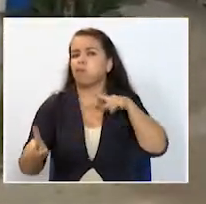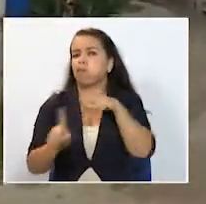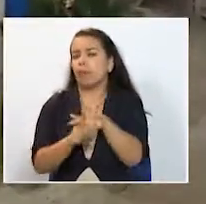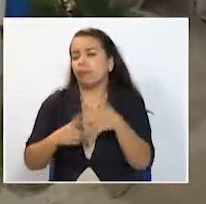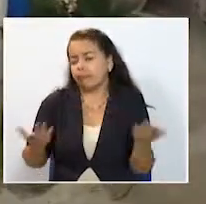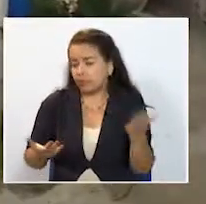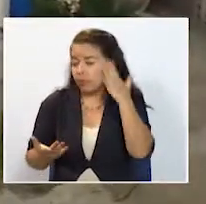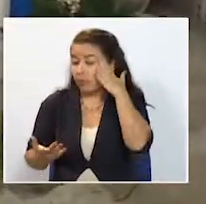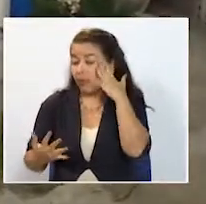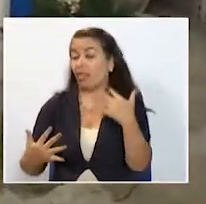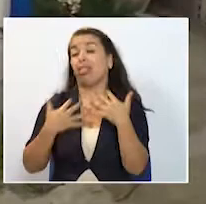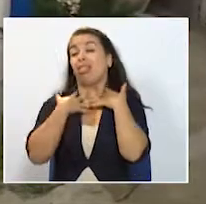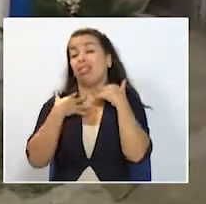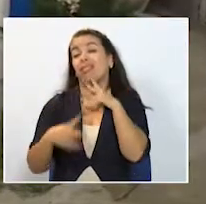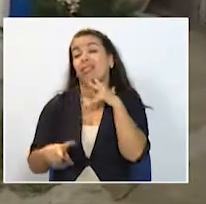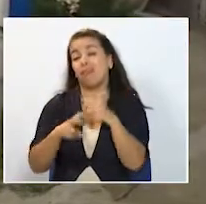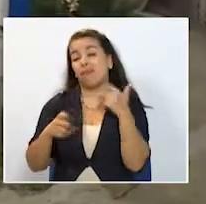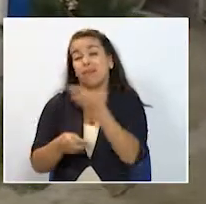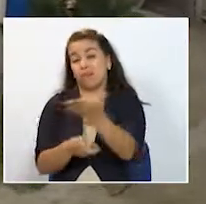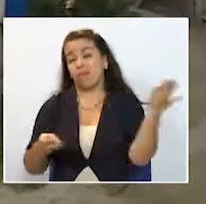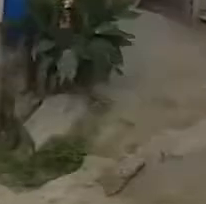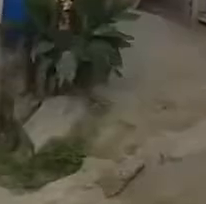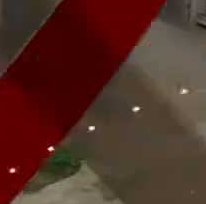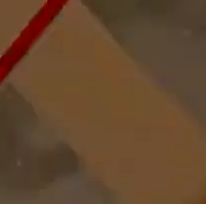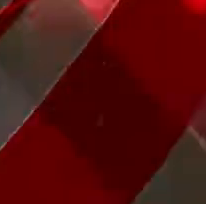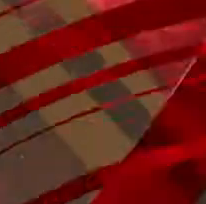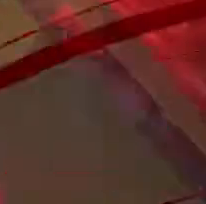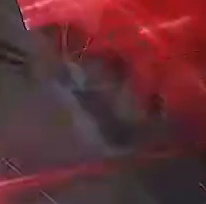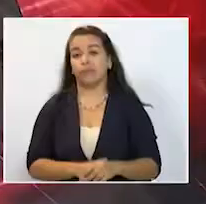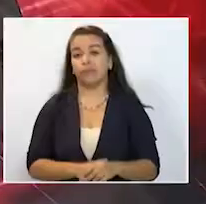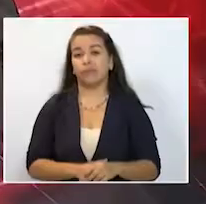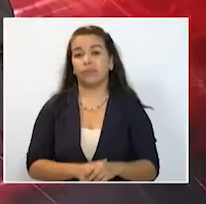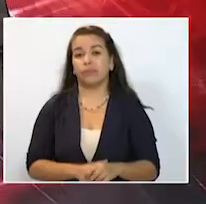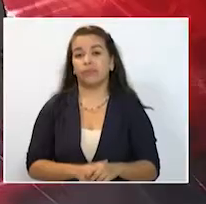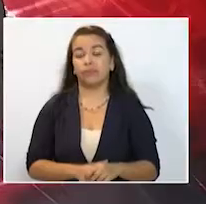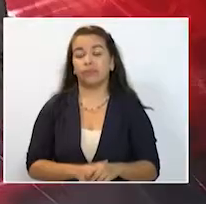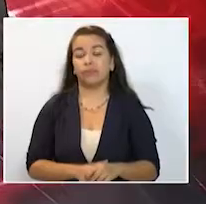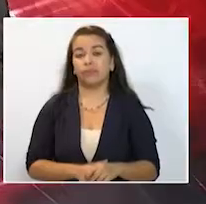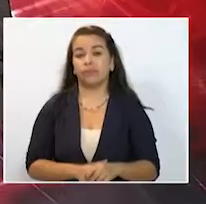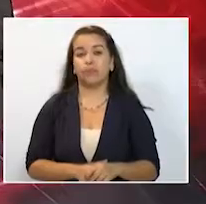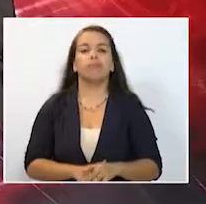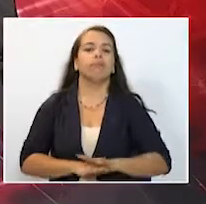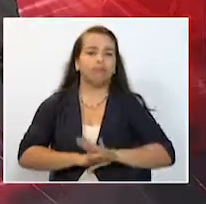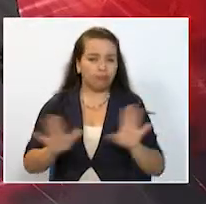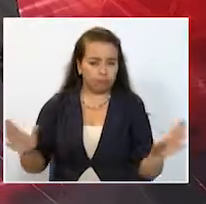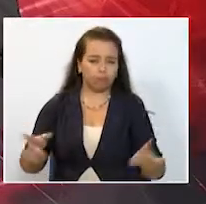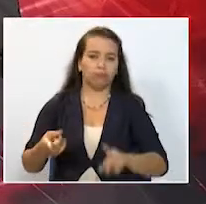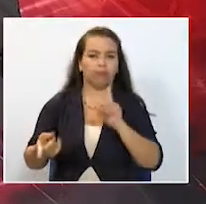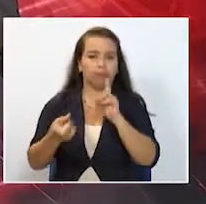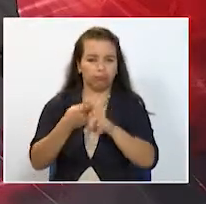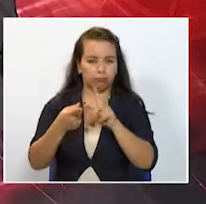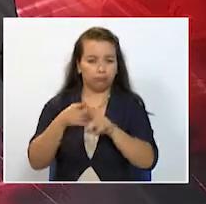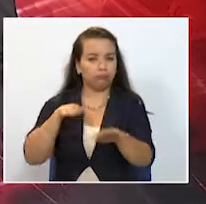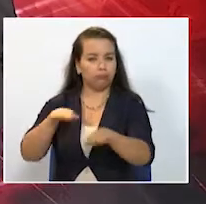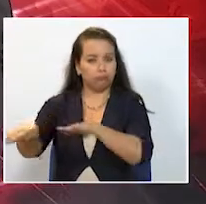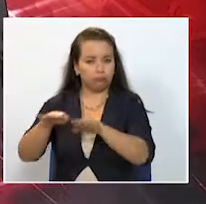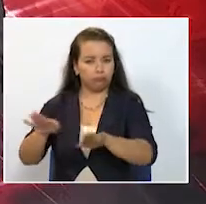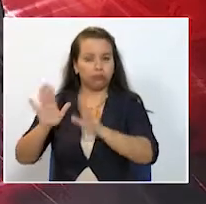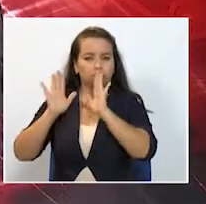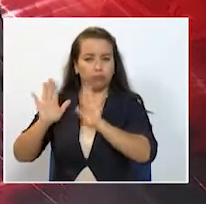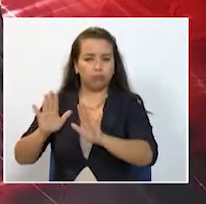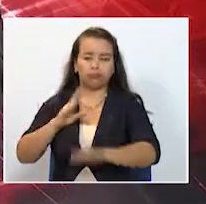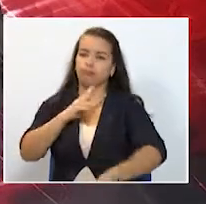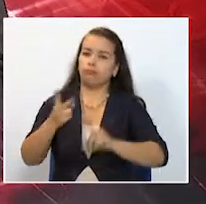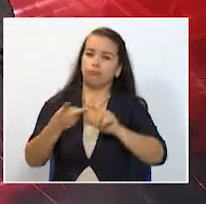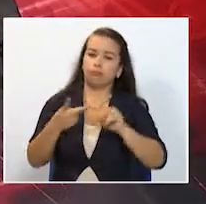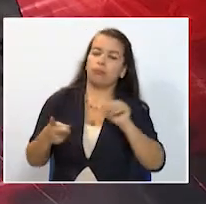dejan de ser agobiantes para sus habitantes Ya hemos conocido el tema de la pavimentación de vías ahora vamos